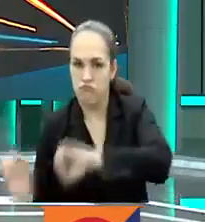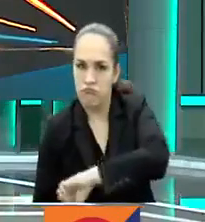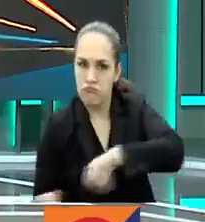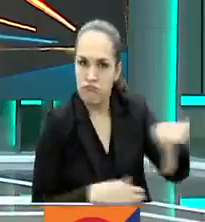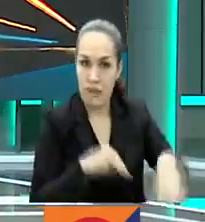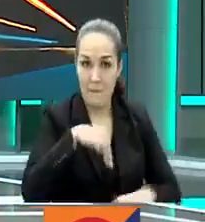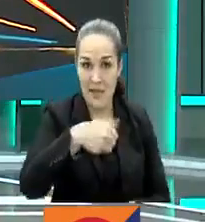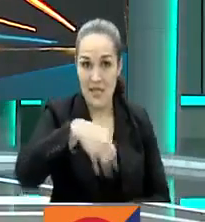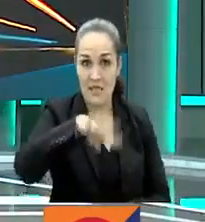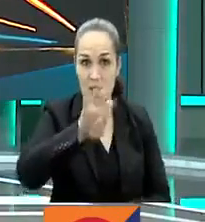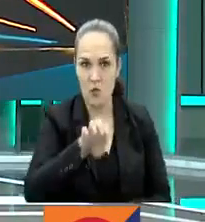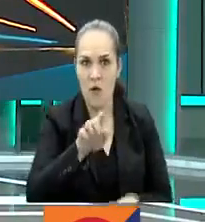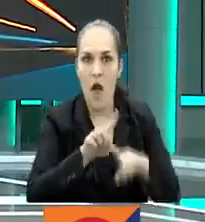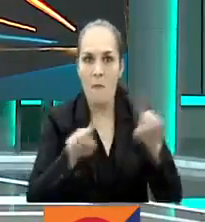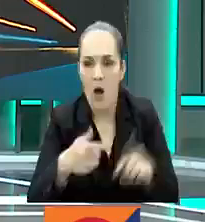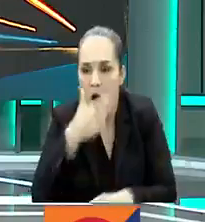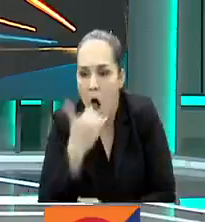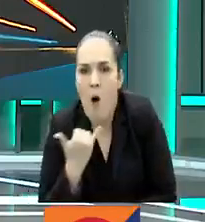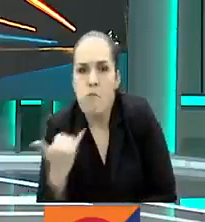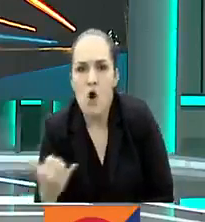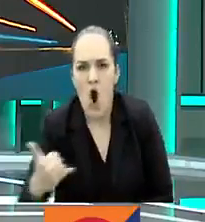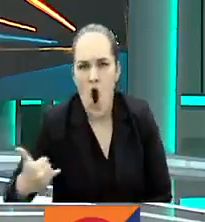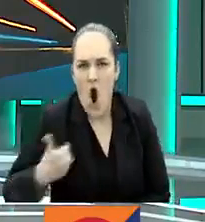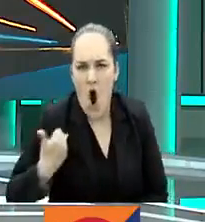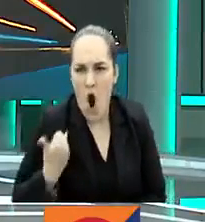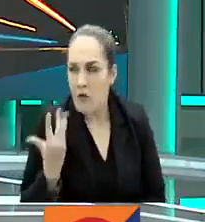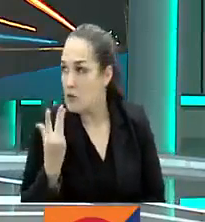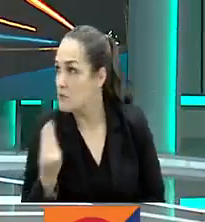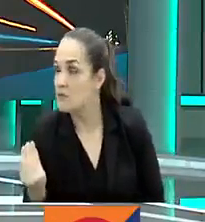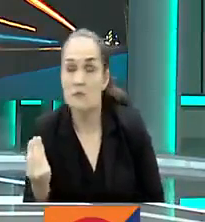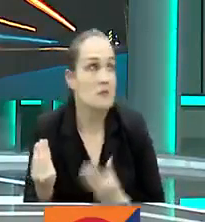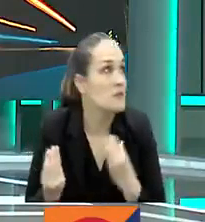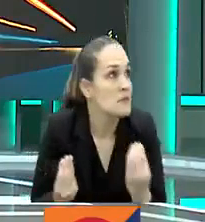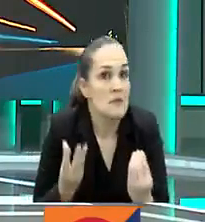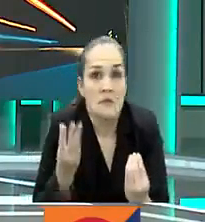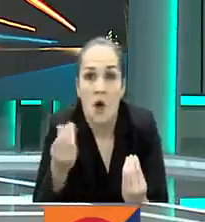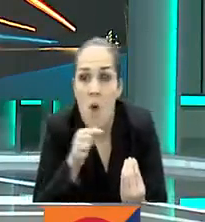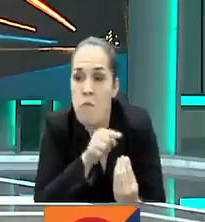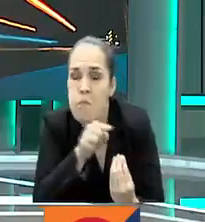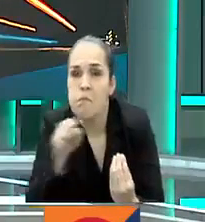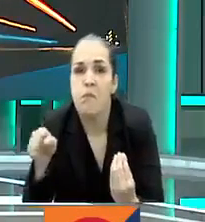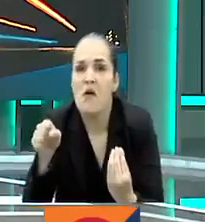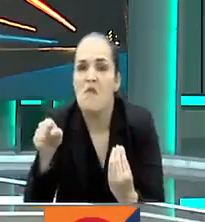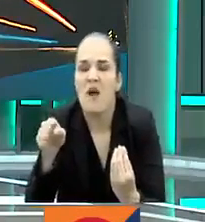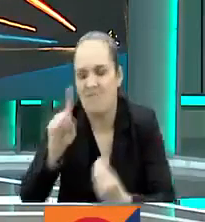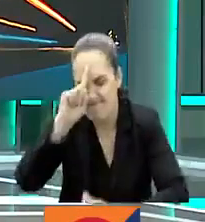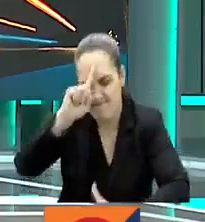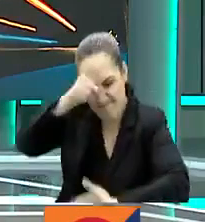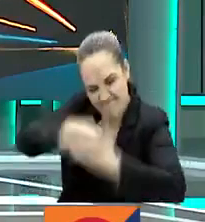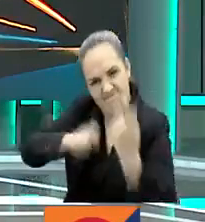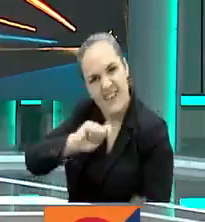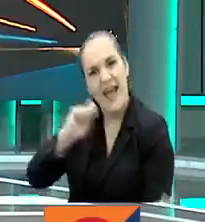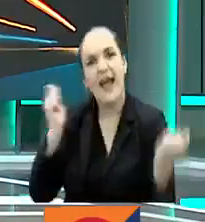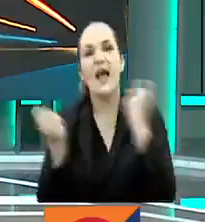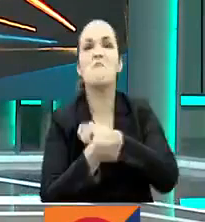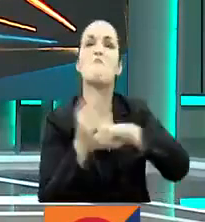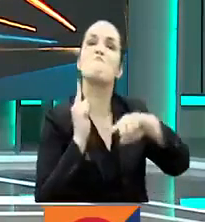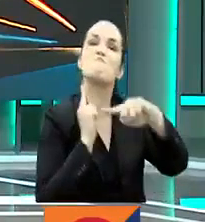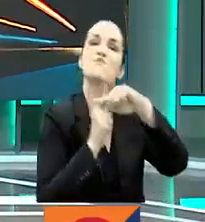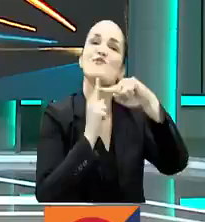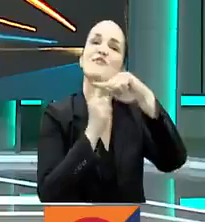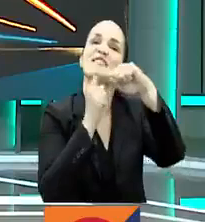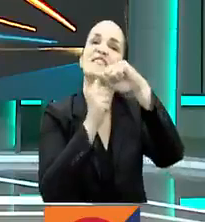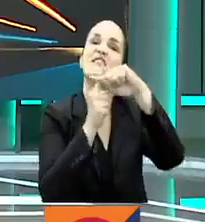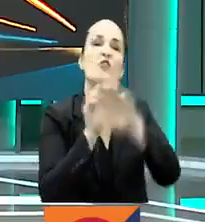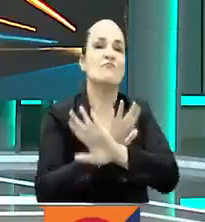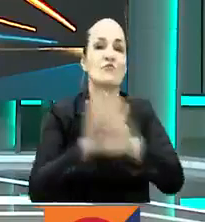Hoy, muchos de los jóvenes que las conformaron, hacen parte de la transformación social de Siloé y cambiaron la forma